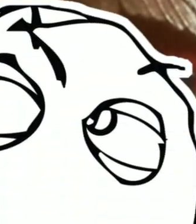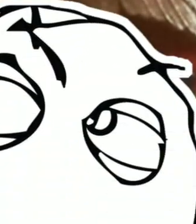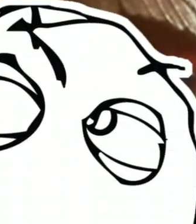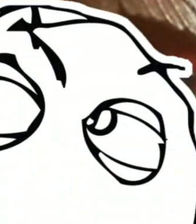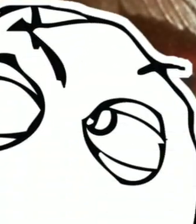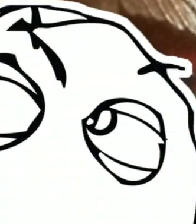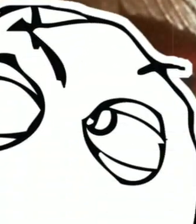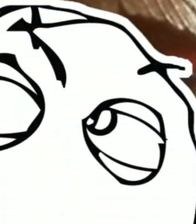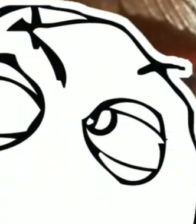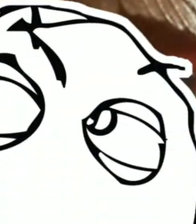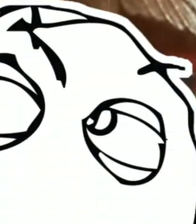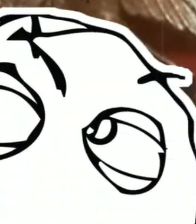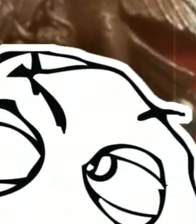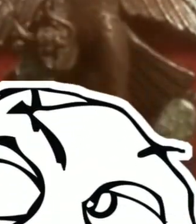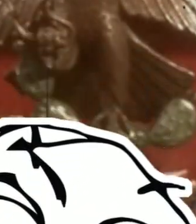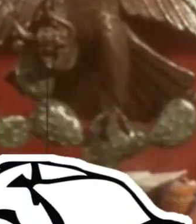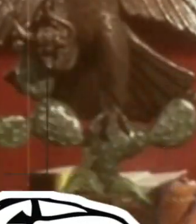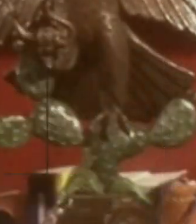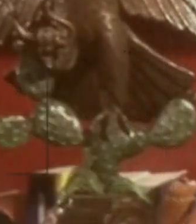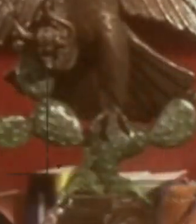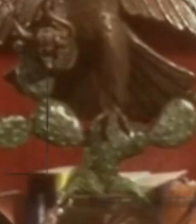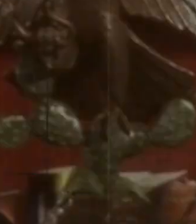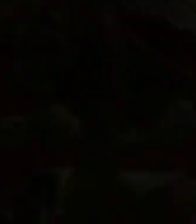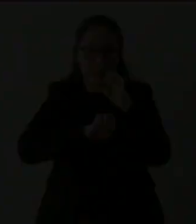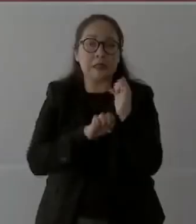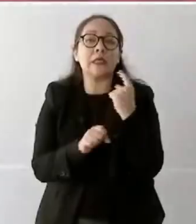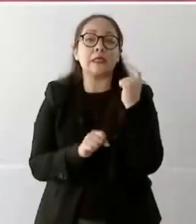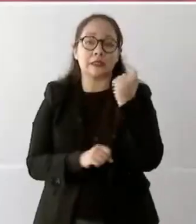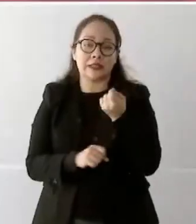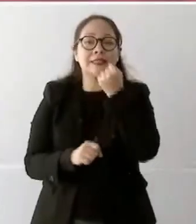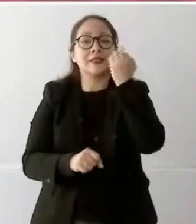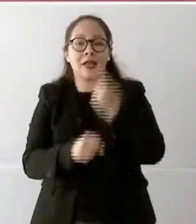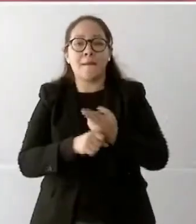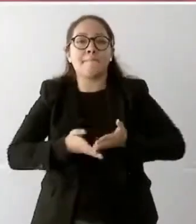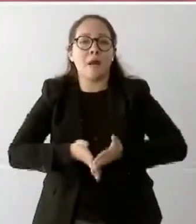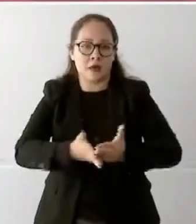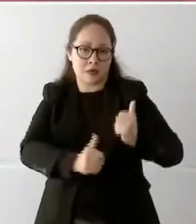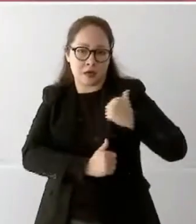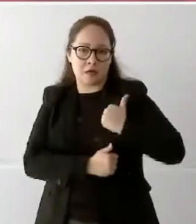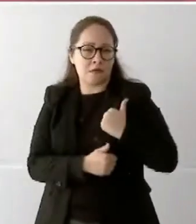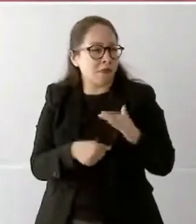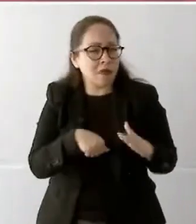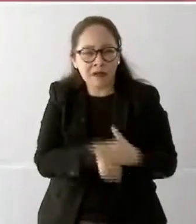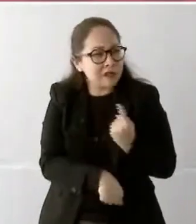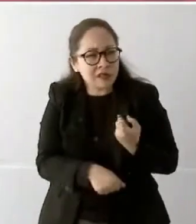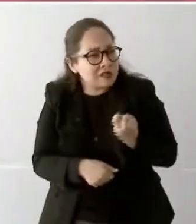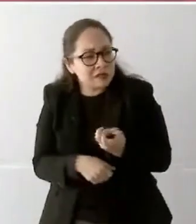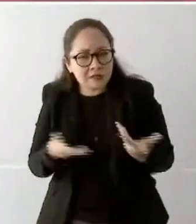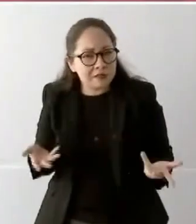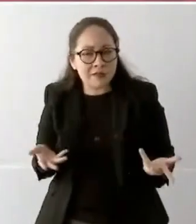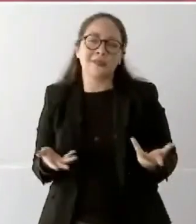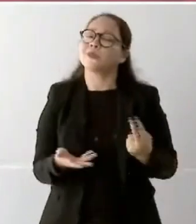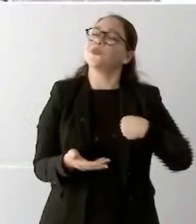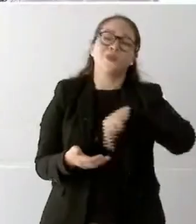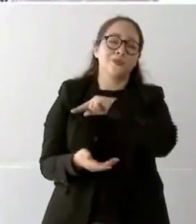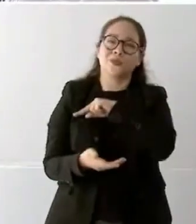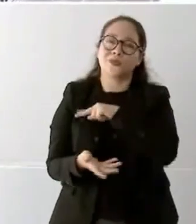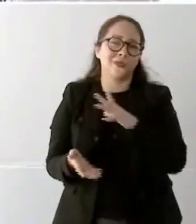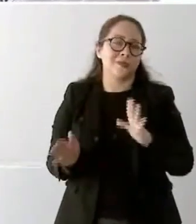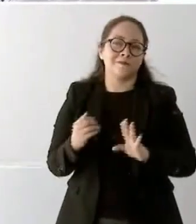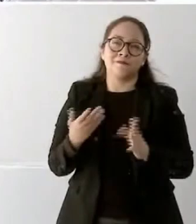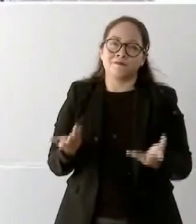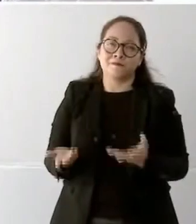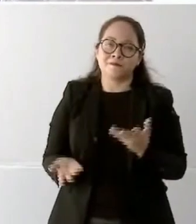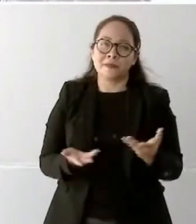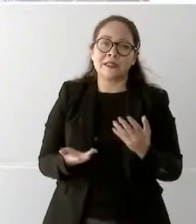para suplir las incapacidades de los gobiernos civiles. ¿Por qué vamos a tomar esta decisión? Porque no queremos...